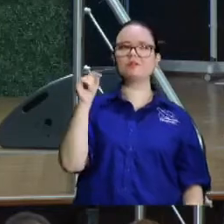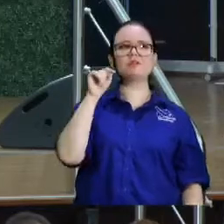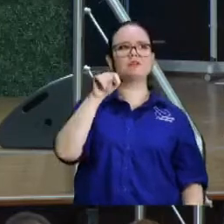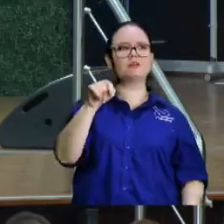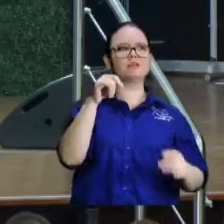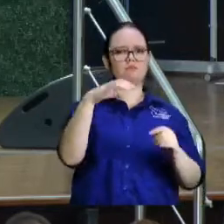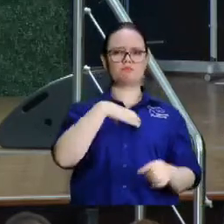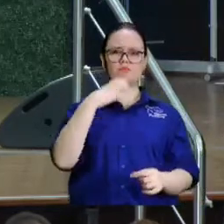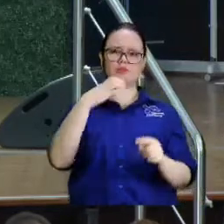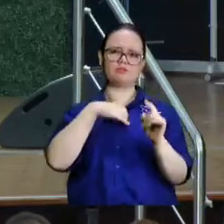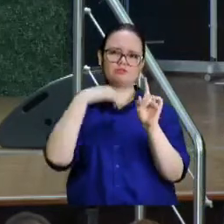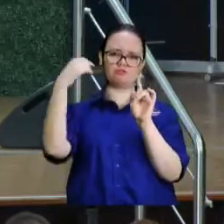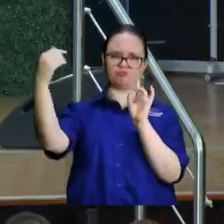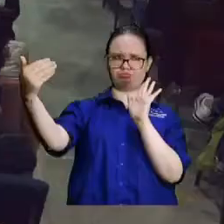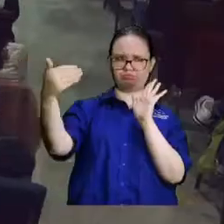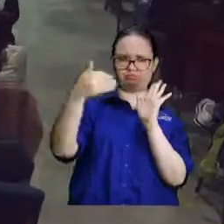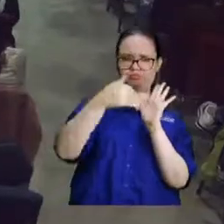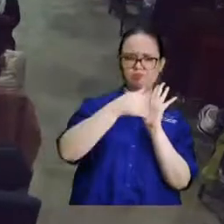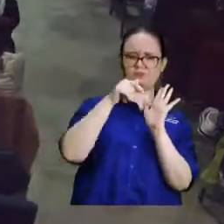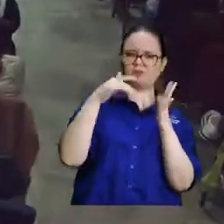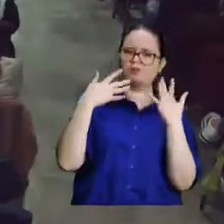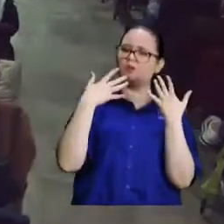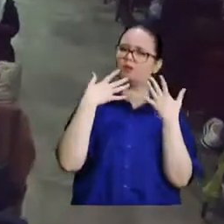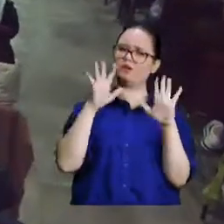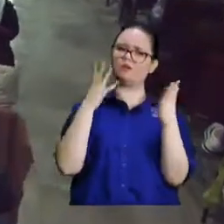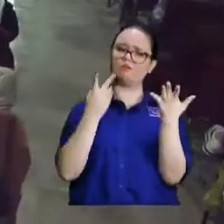mete a unos maestros diciendo que la resurrección ya pasó